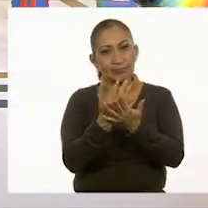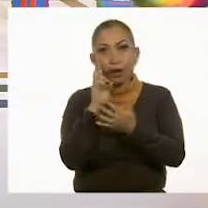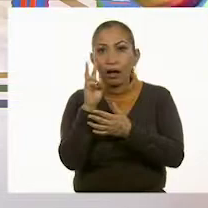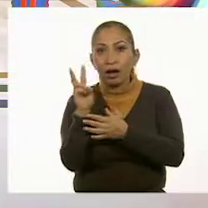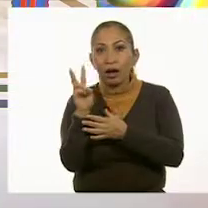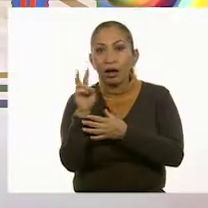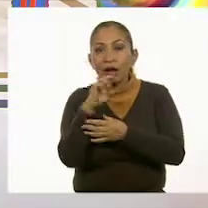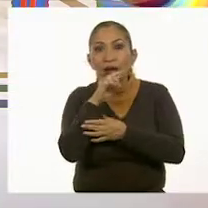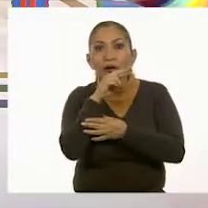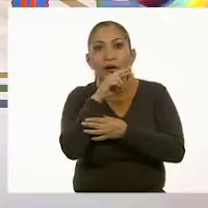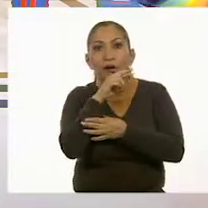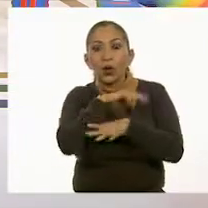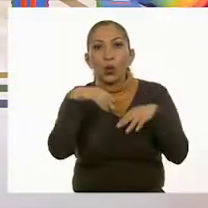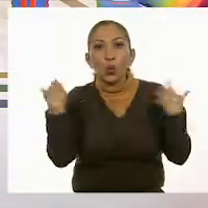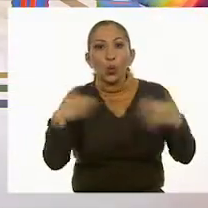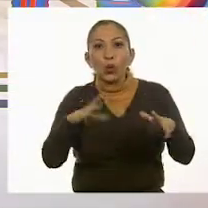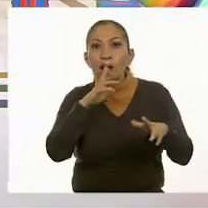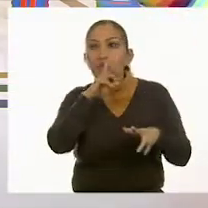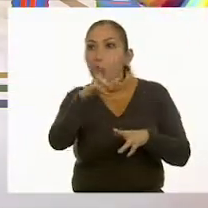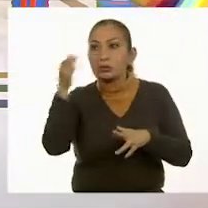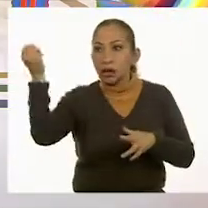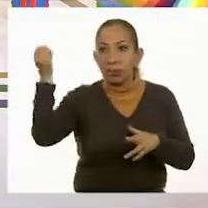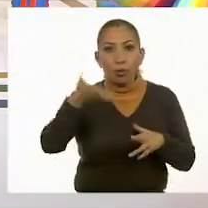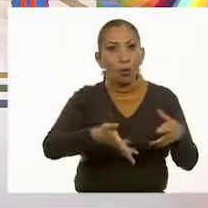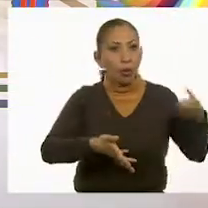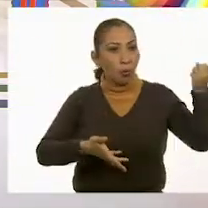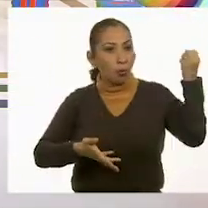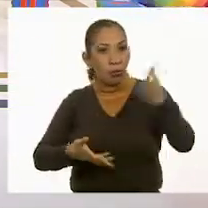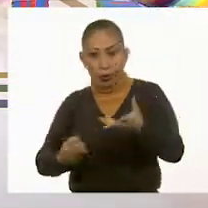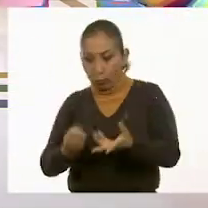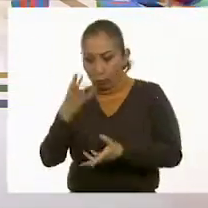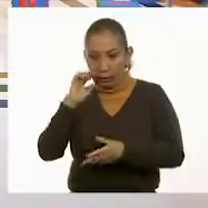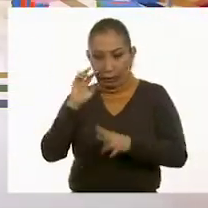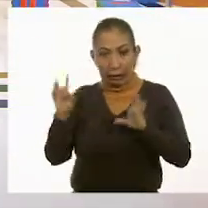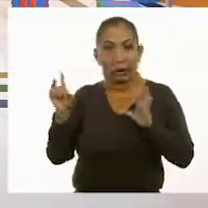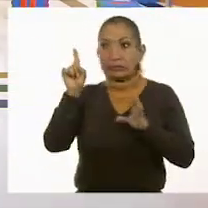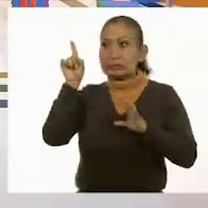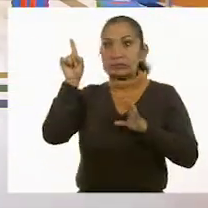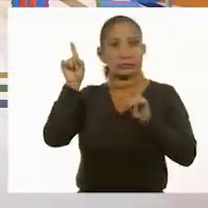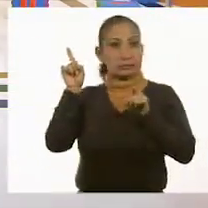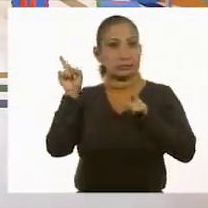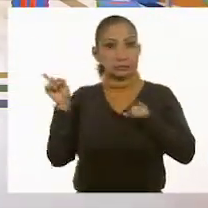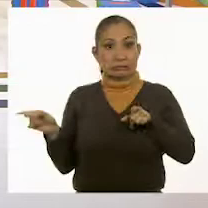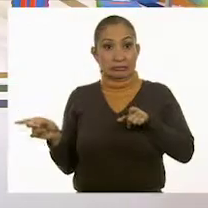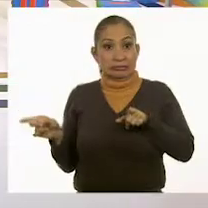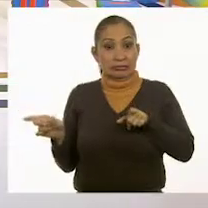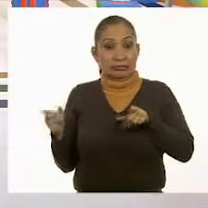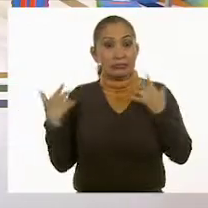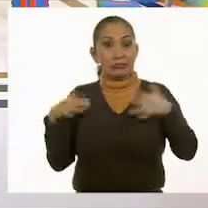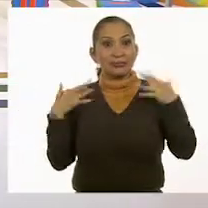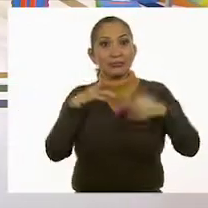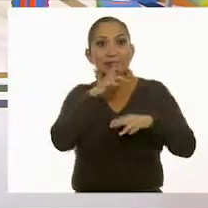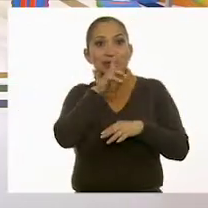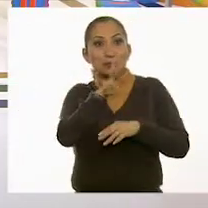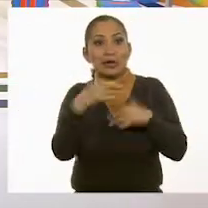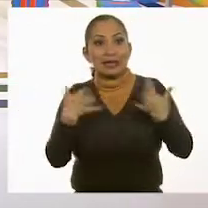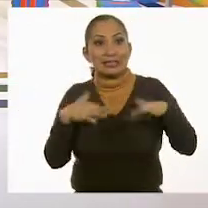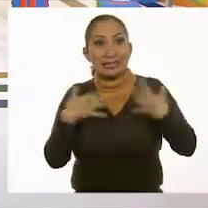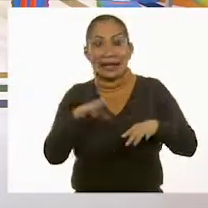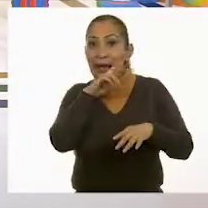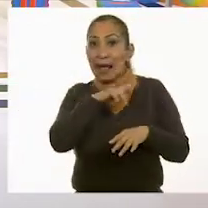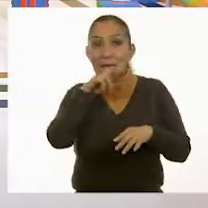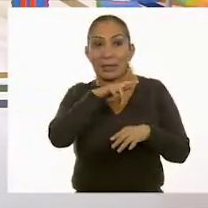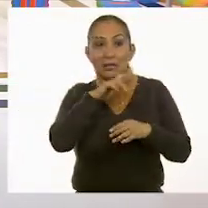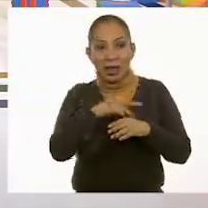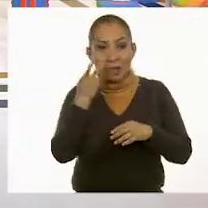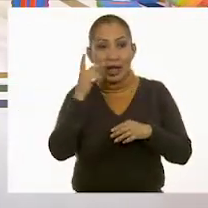Ya. ¡Guau! ¡Uy! ¿Cuántos salieron? Hay muchas respuestas. Muchas respuestas. A ver, a ver. Vamos a